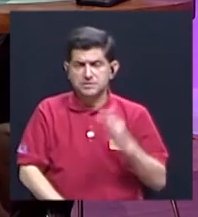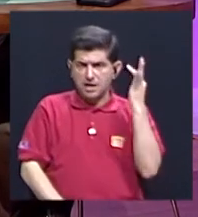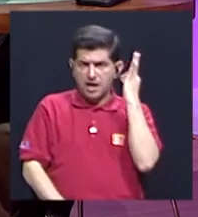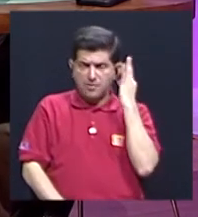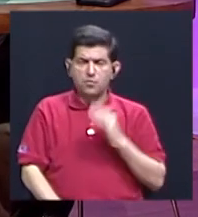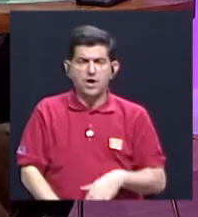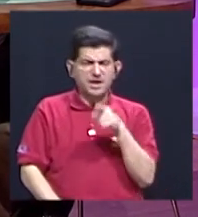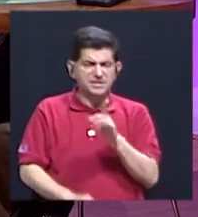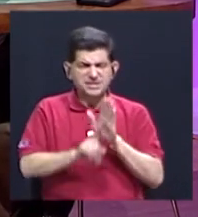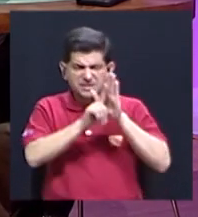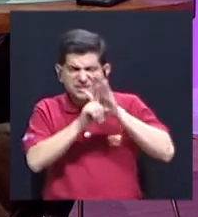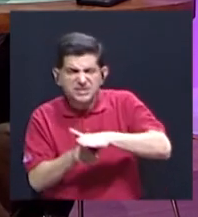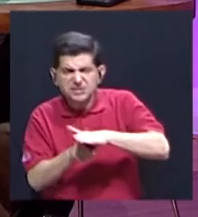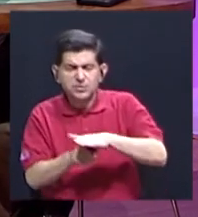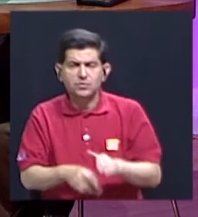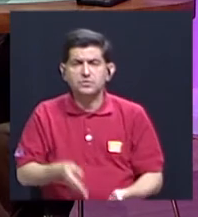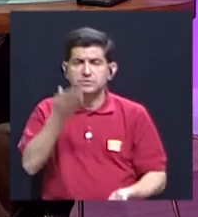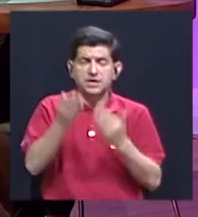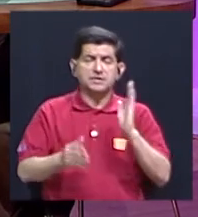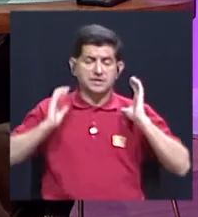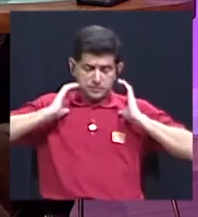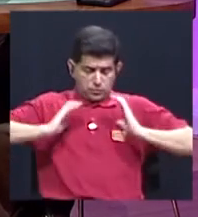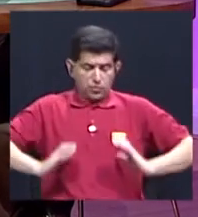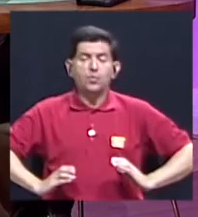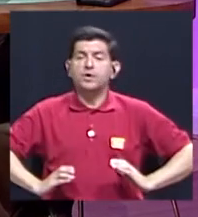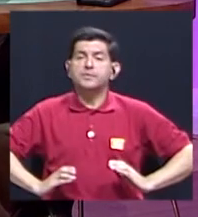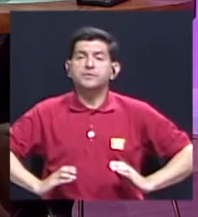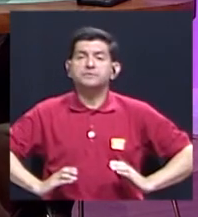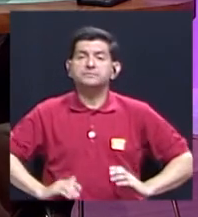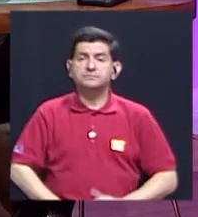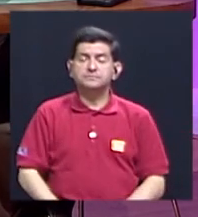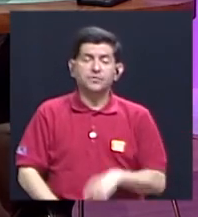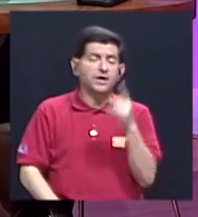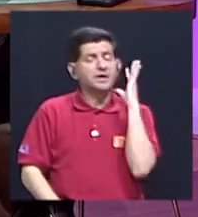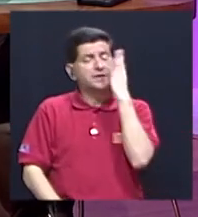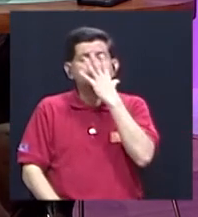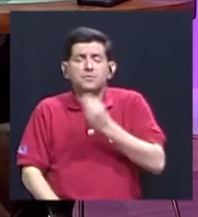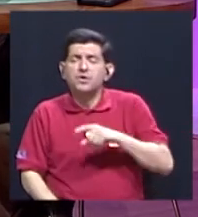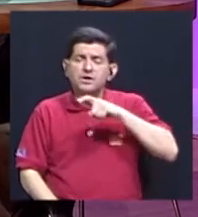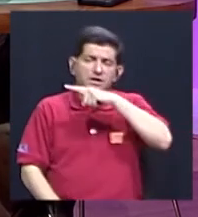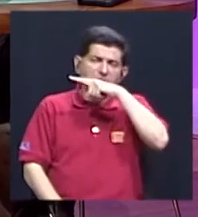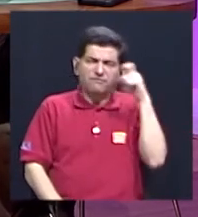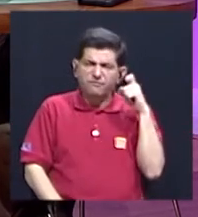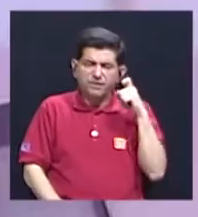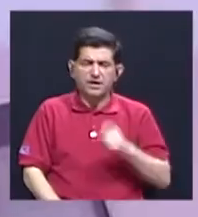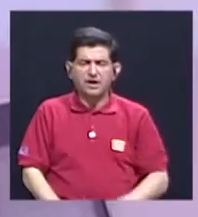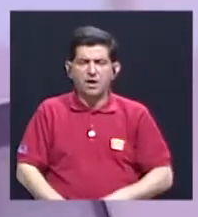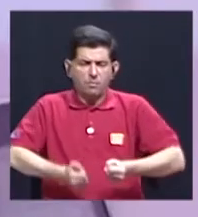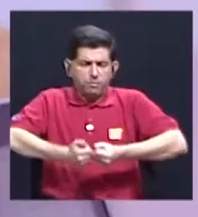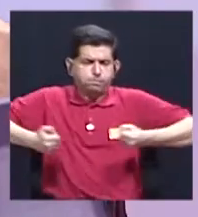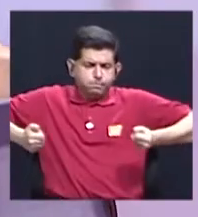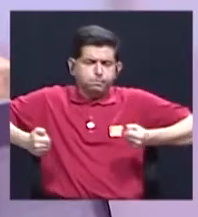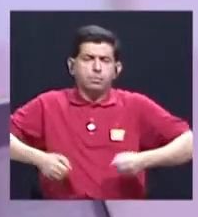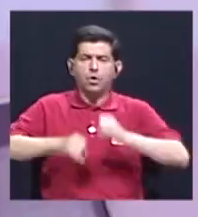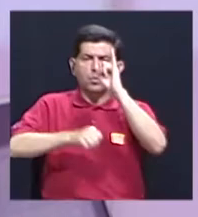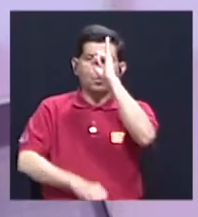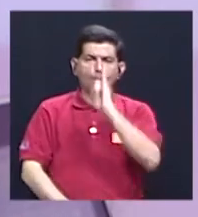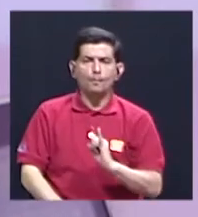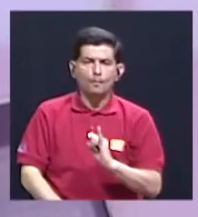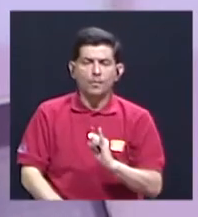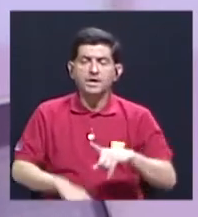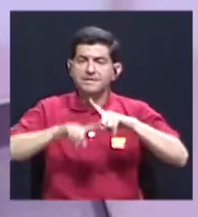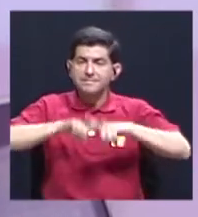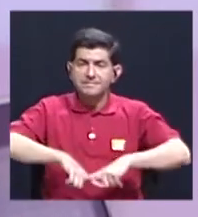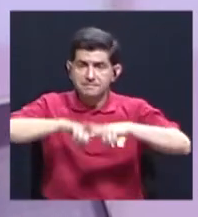cómo se les acosa por su cuerpo, por que sean bonitas o feas o gordas o flacas en relación con